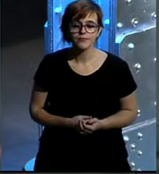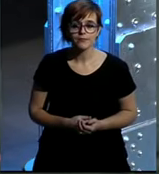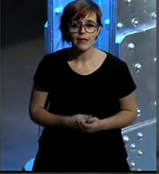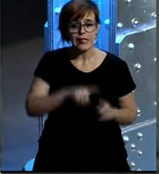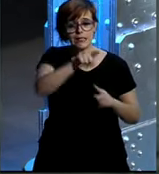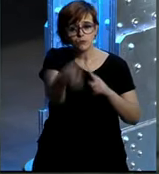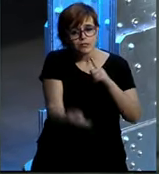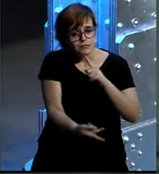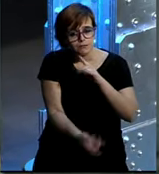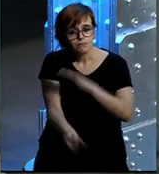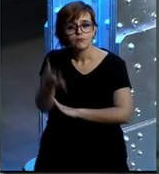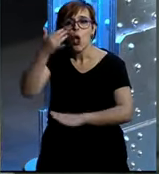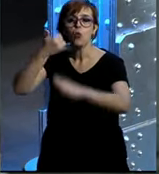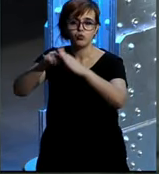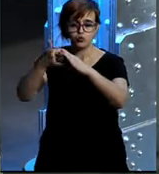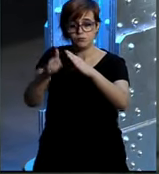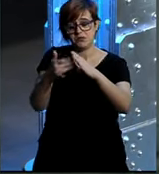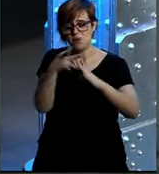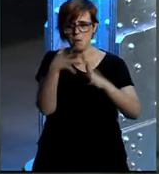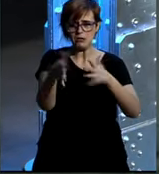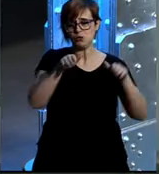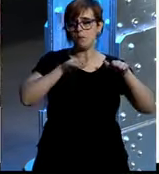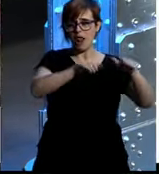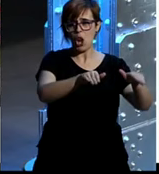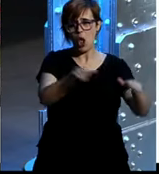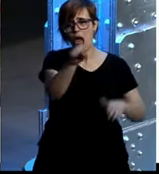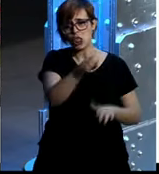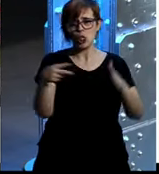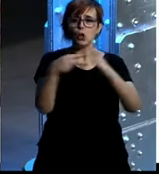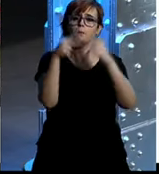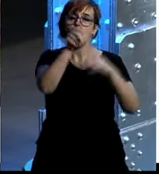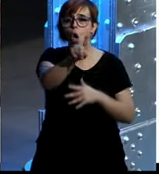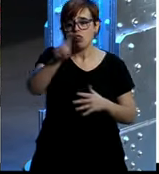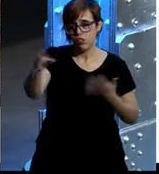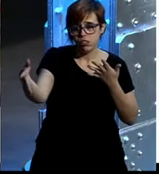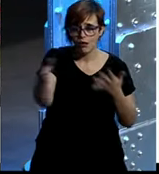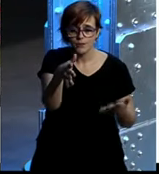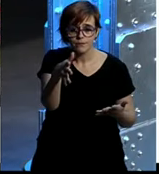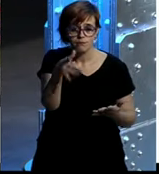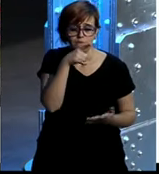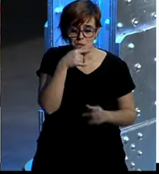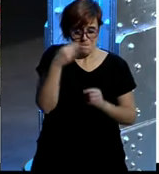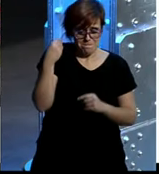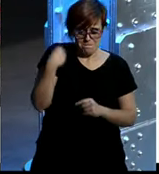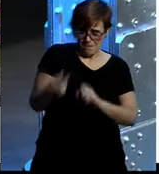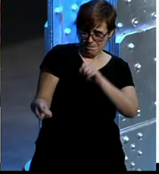Después lanzamos YouTube, o en paralelo, y esto estamos hablando del año 2011. Que pasó lo mismo.